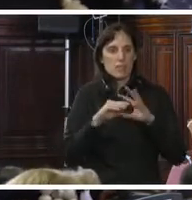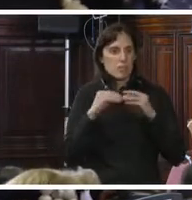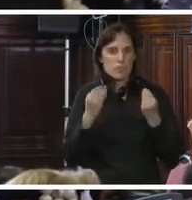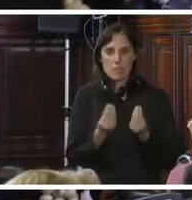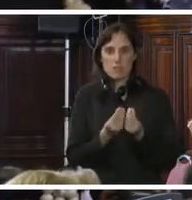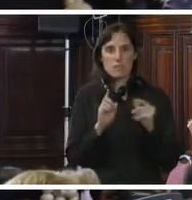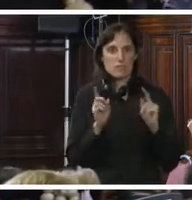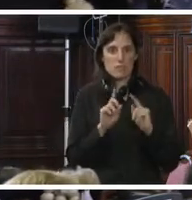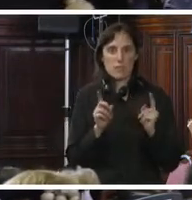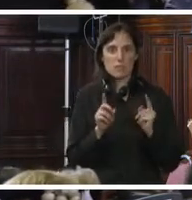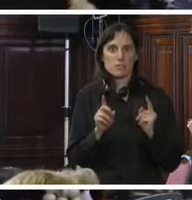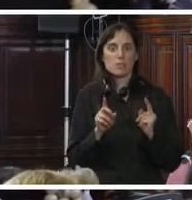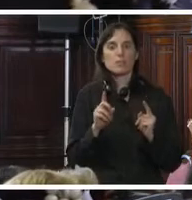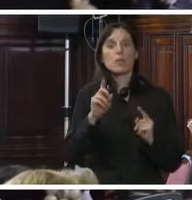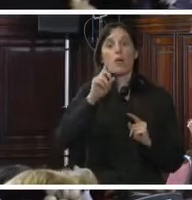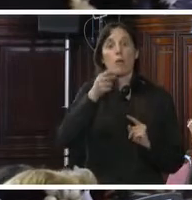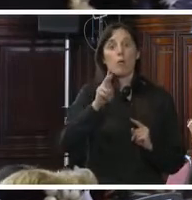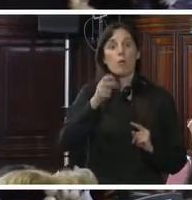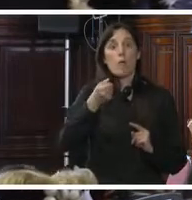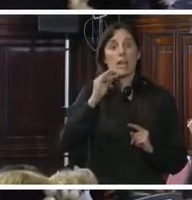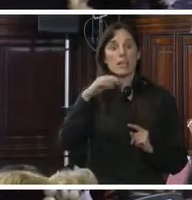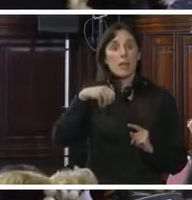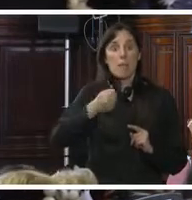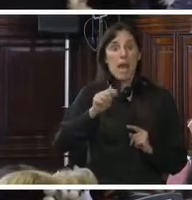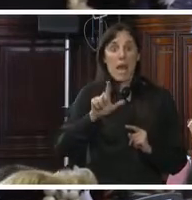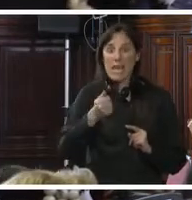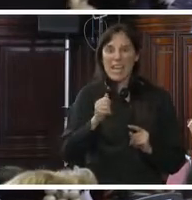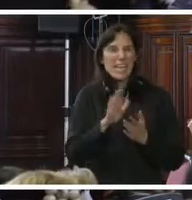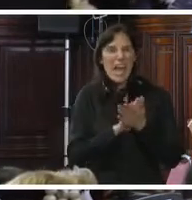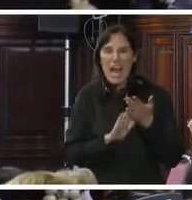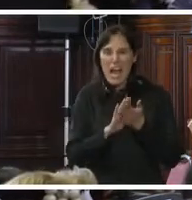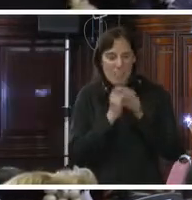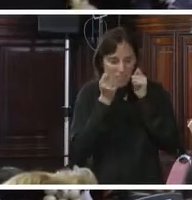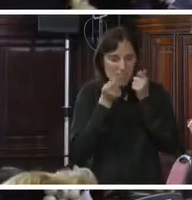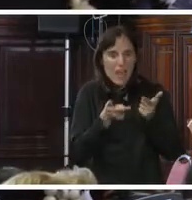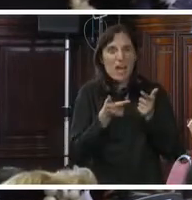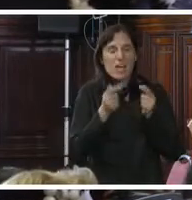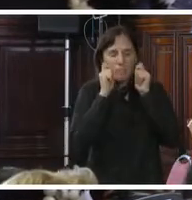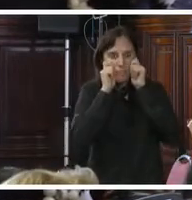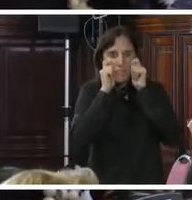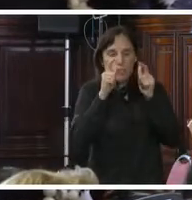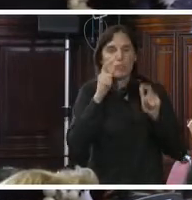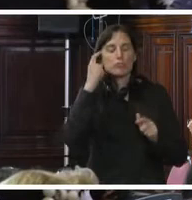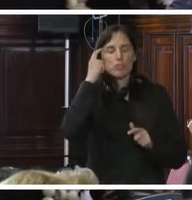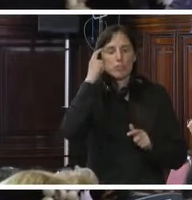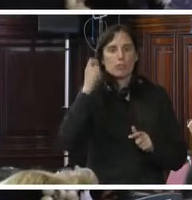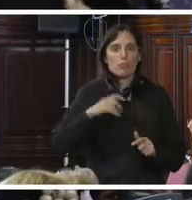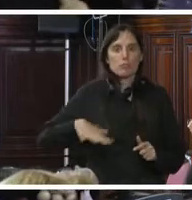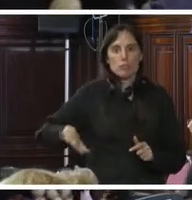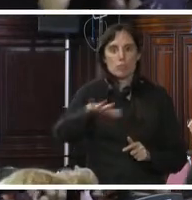el ejemplo de Guatemala en el cual no hay ninguna medida de atención psicosocial, por ejemplo. En tercer lugar,